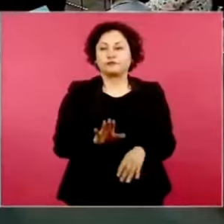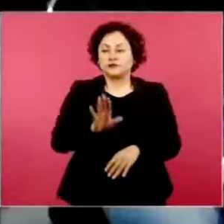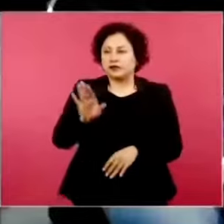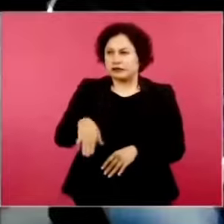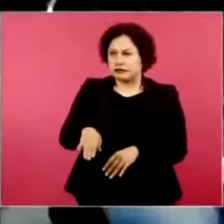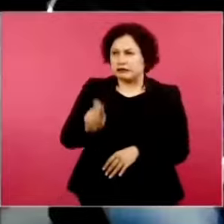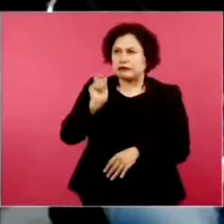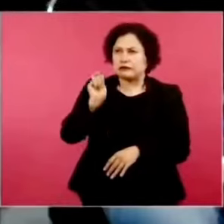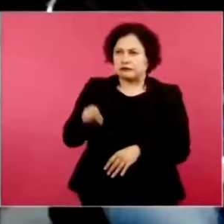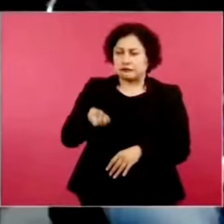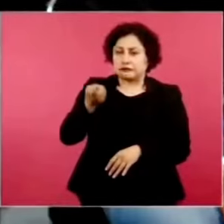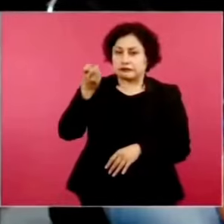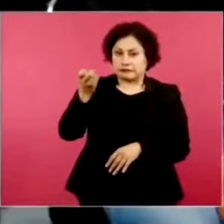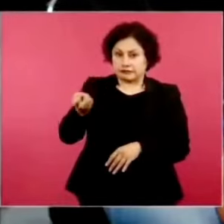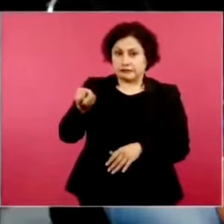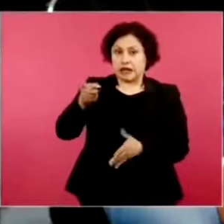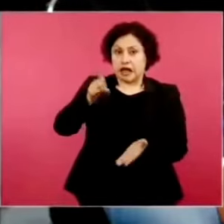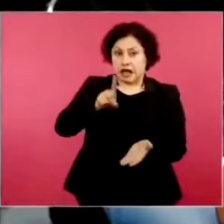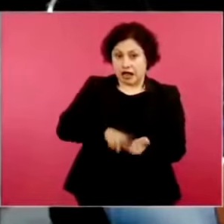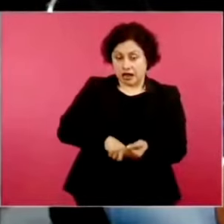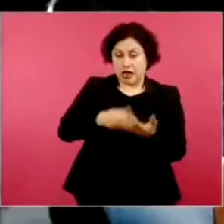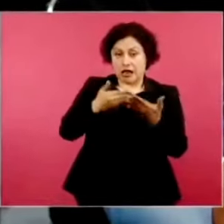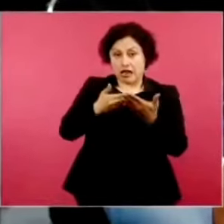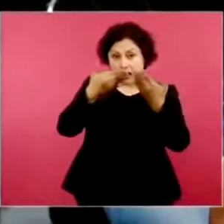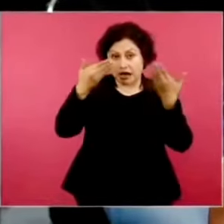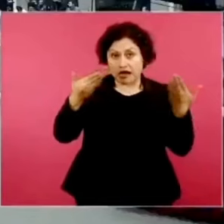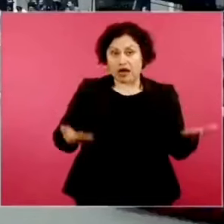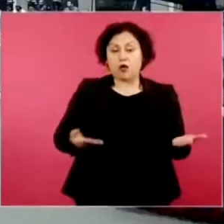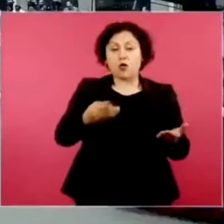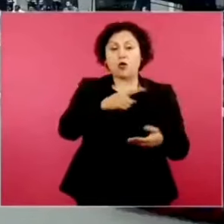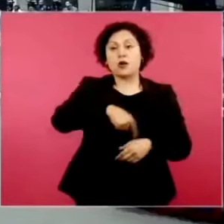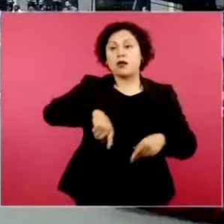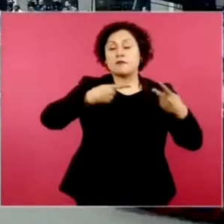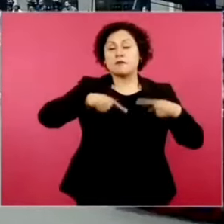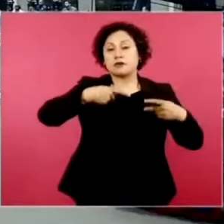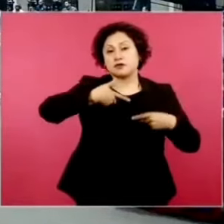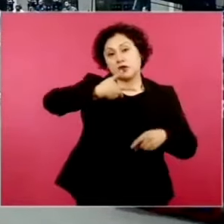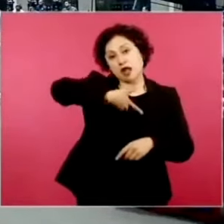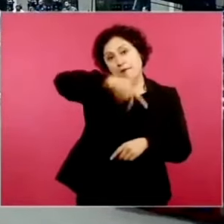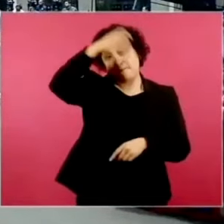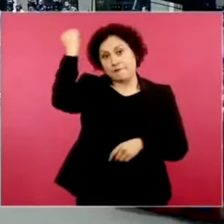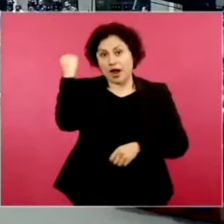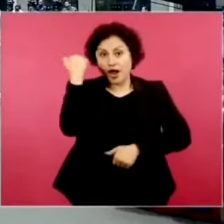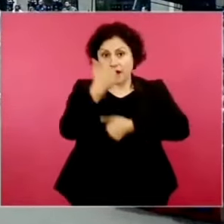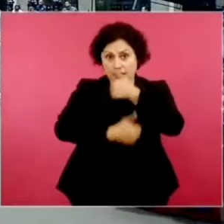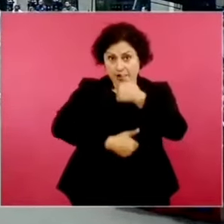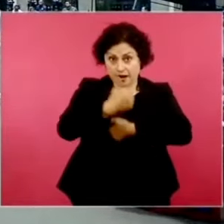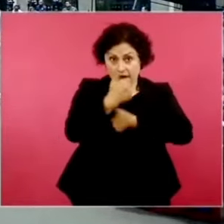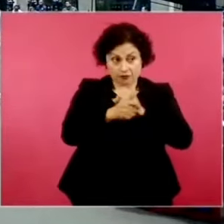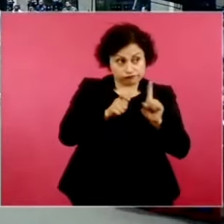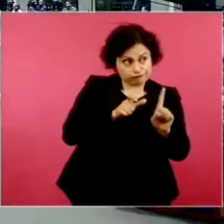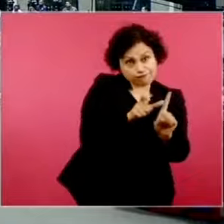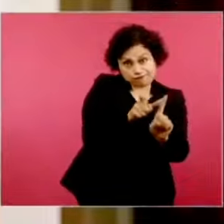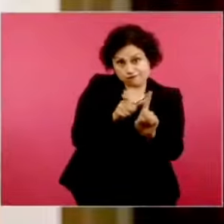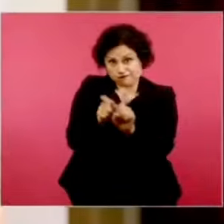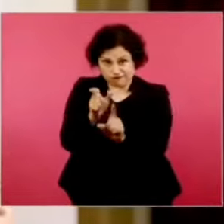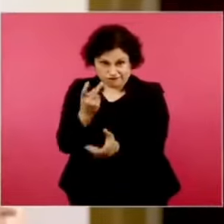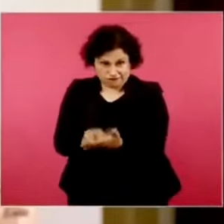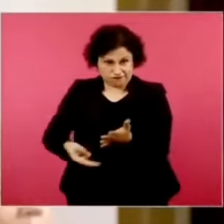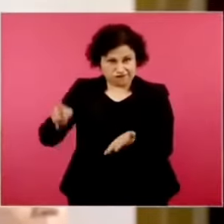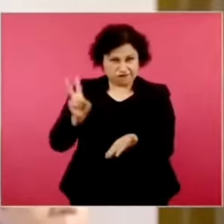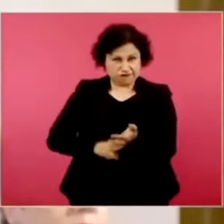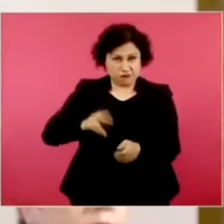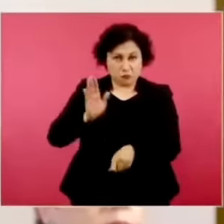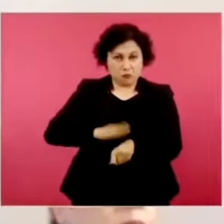candidatos en esta campaña, de los candidatos presidenciales? Ya lo estamos haciendo. ¿A partir de esto se reforzó? No, no,